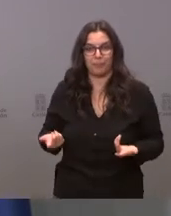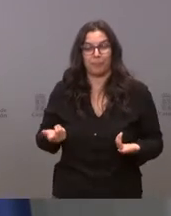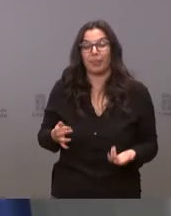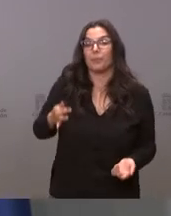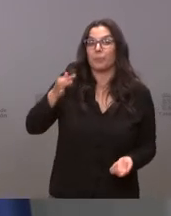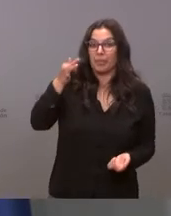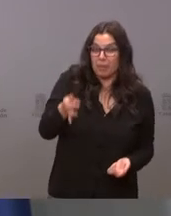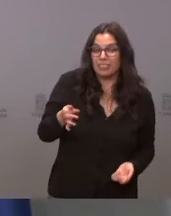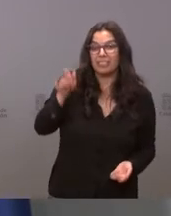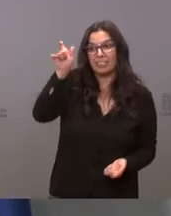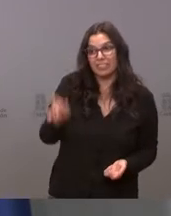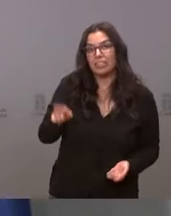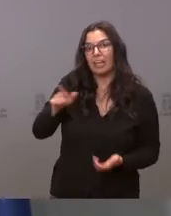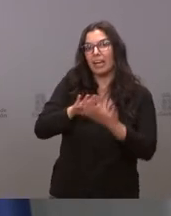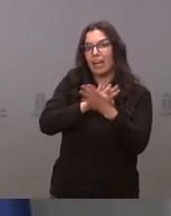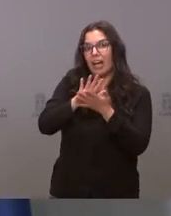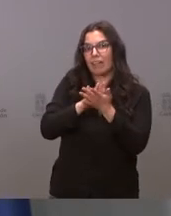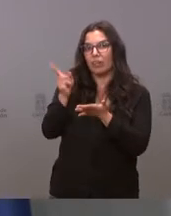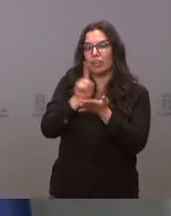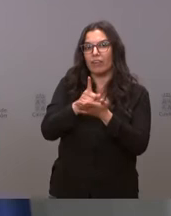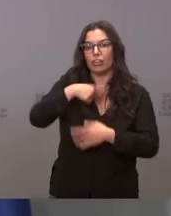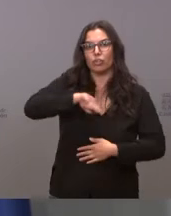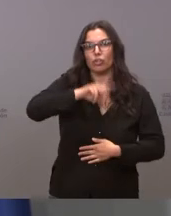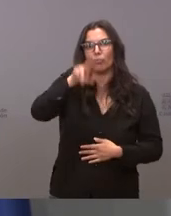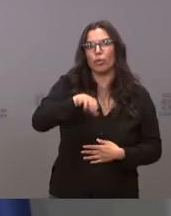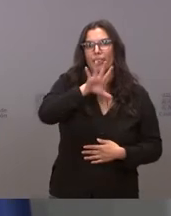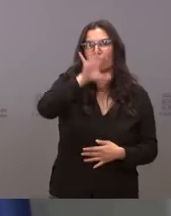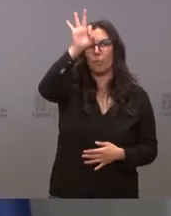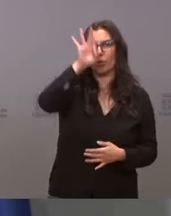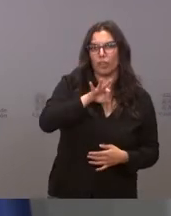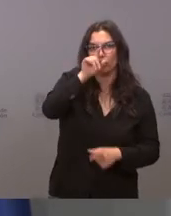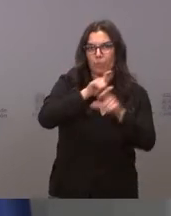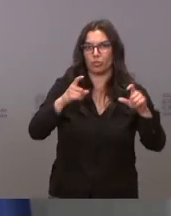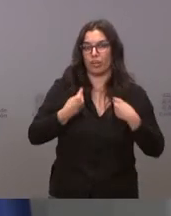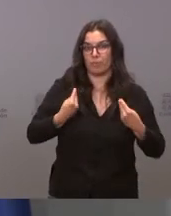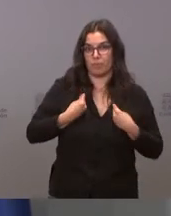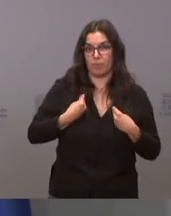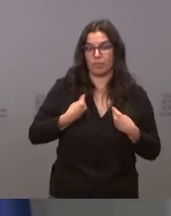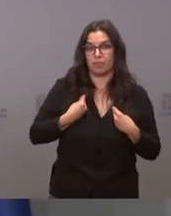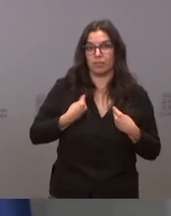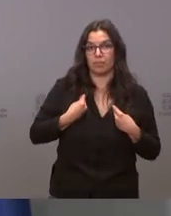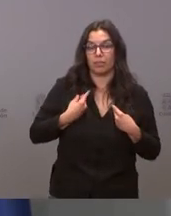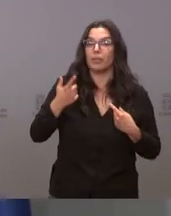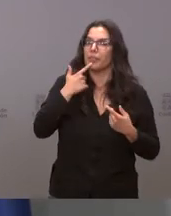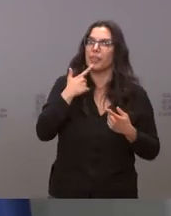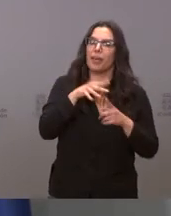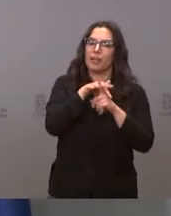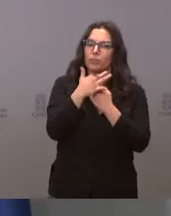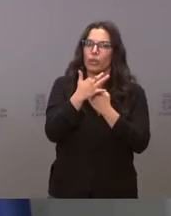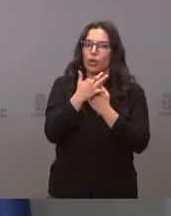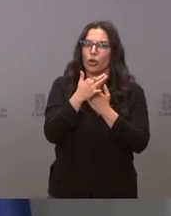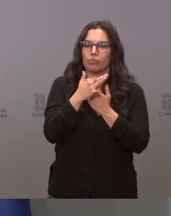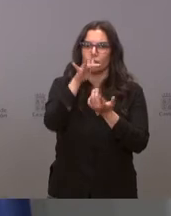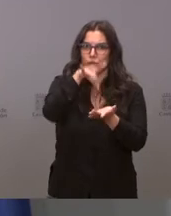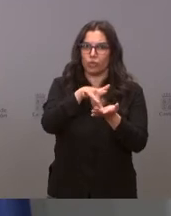otra vez alusión a que somos el 5% de la población y hace alusión a una situación que se está dando y que es muy preocupante en el cual el